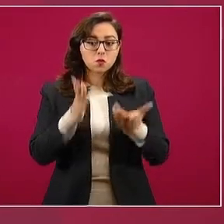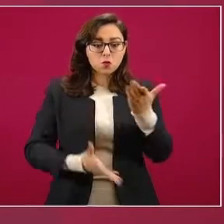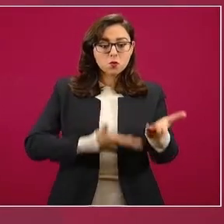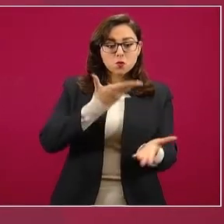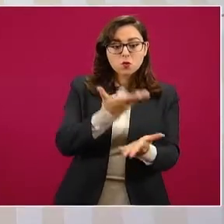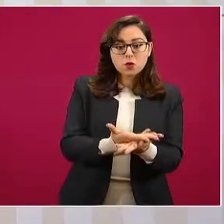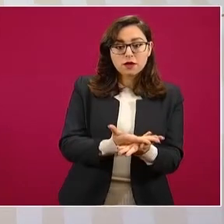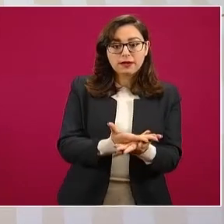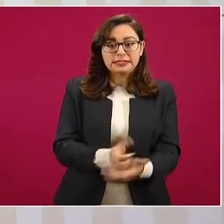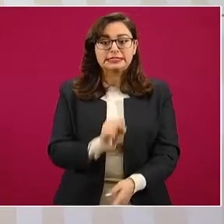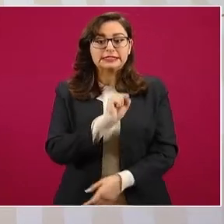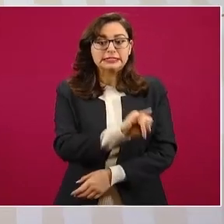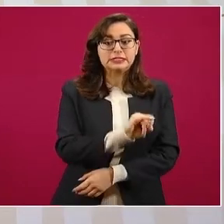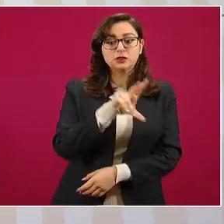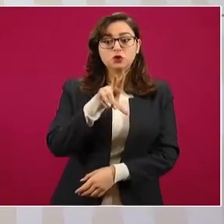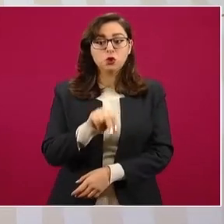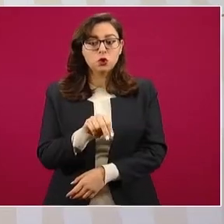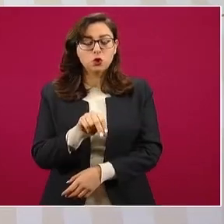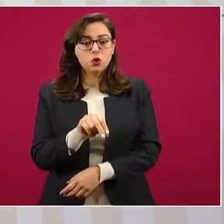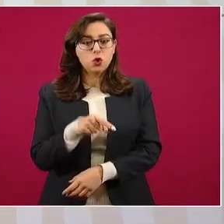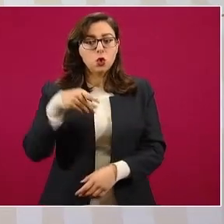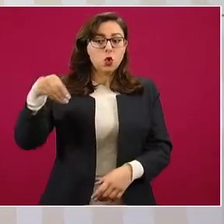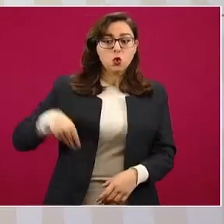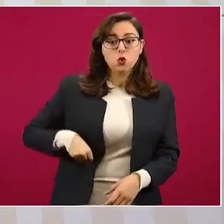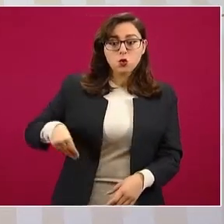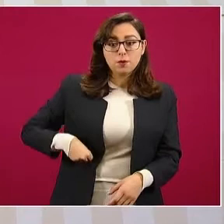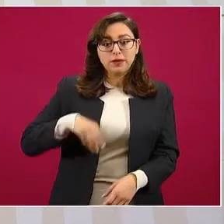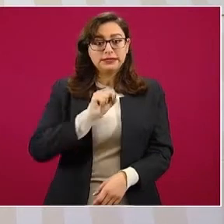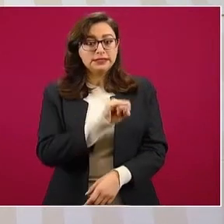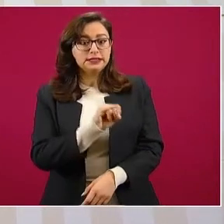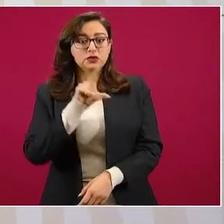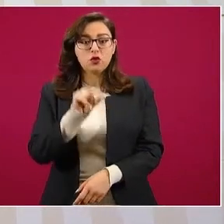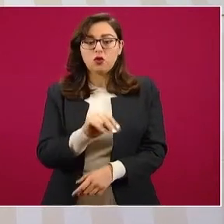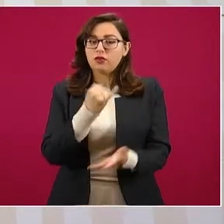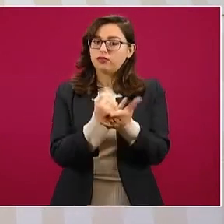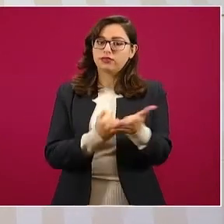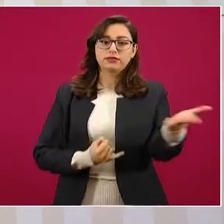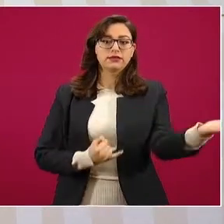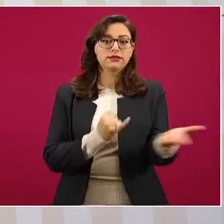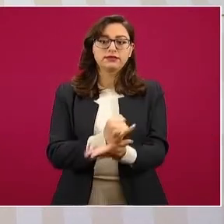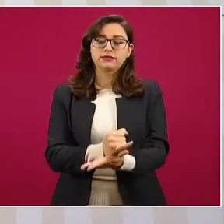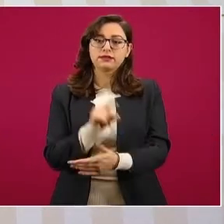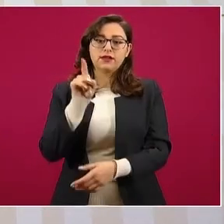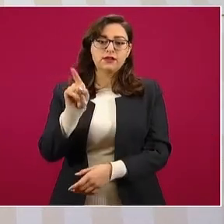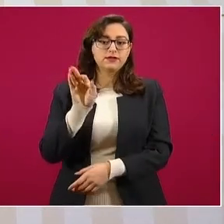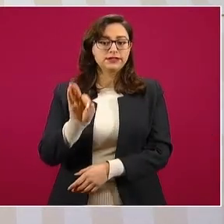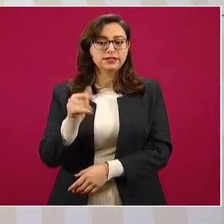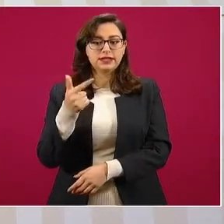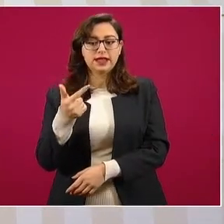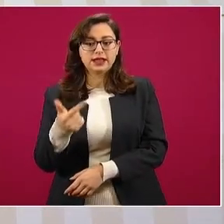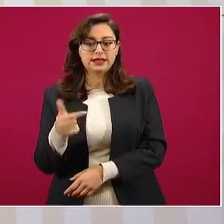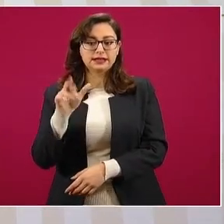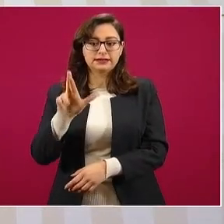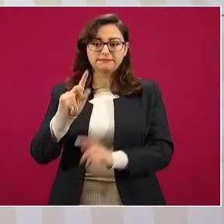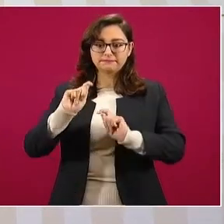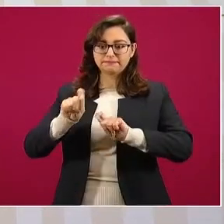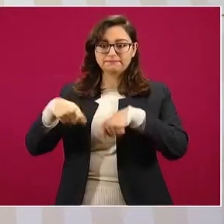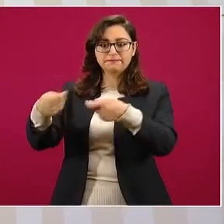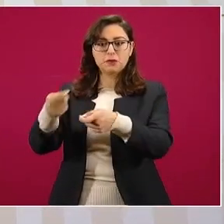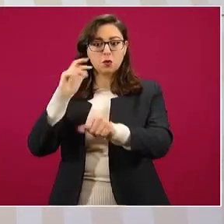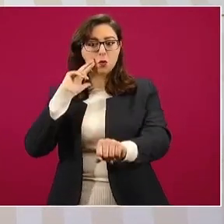a corresponder a la fiscalía resolverlo. Y también, como ya lo dije,